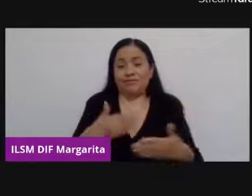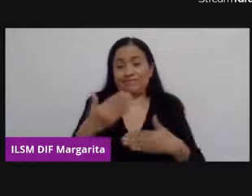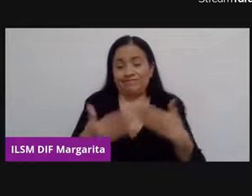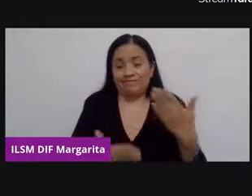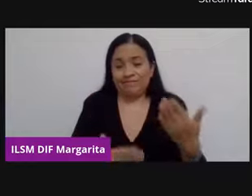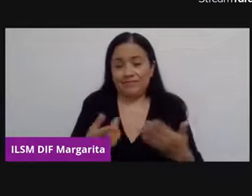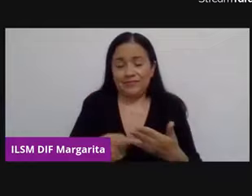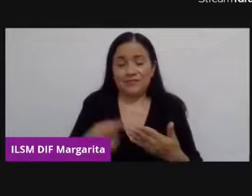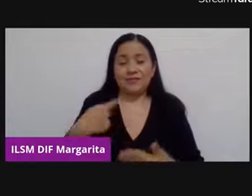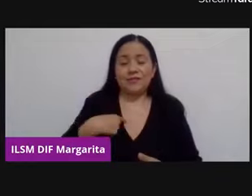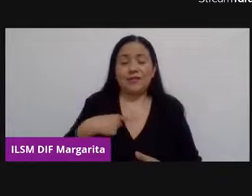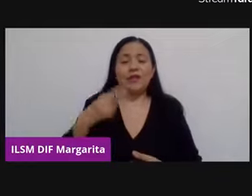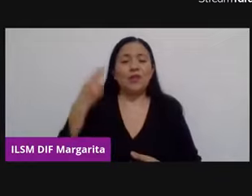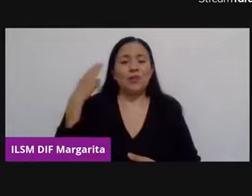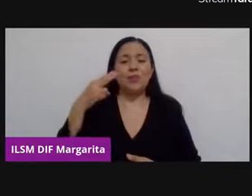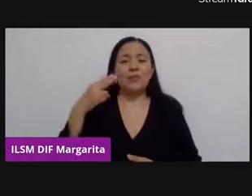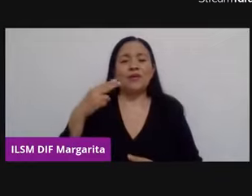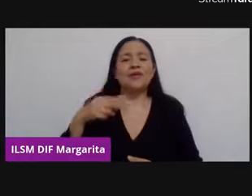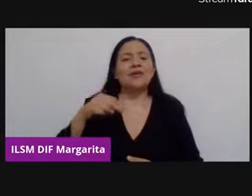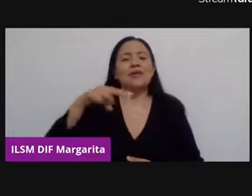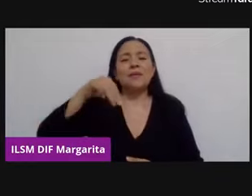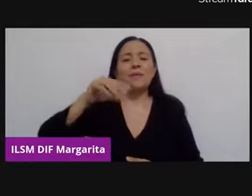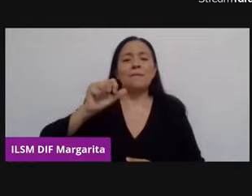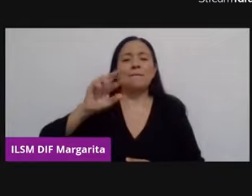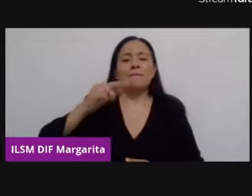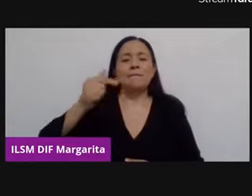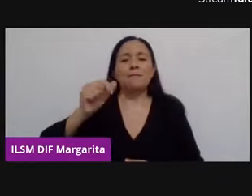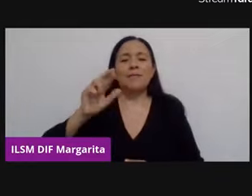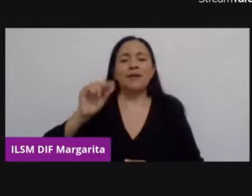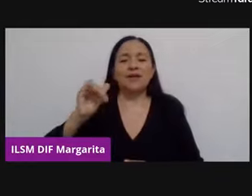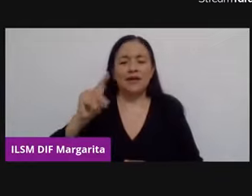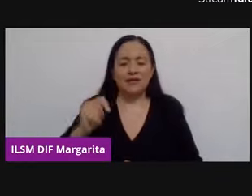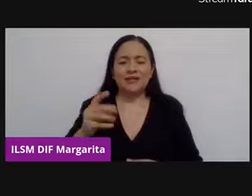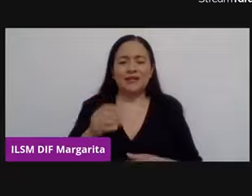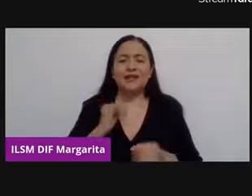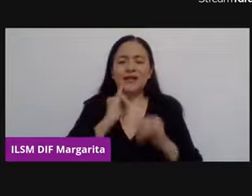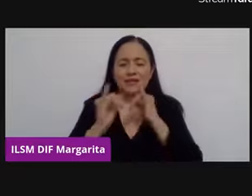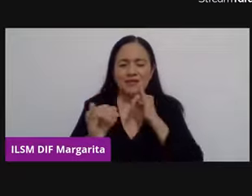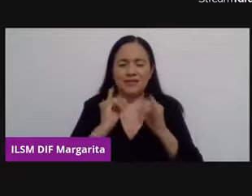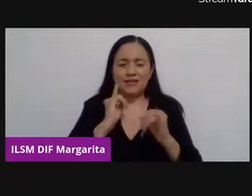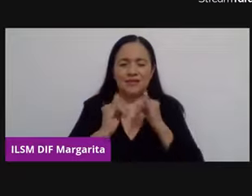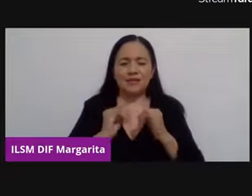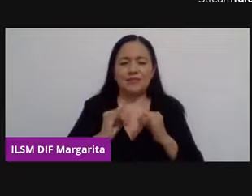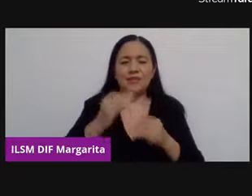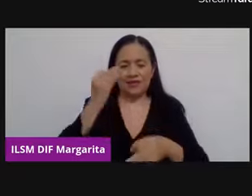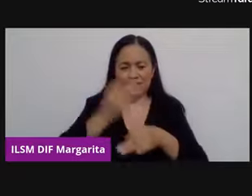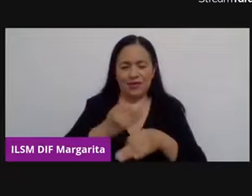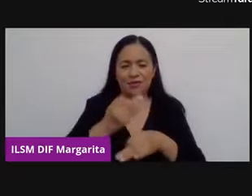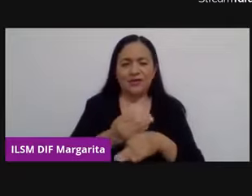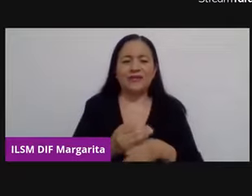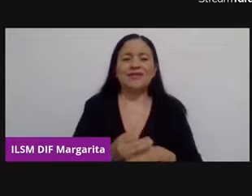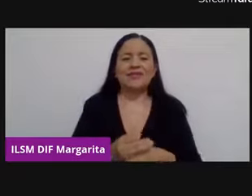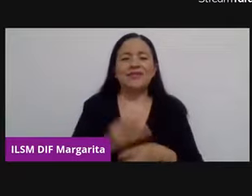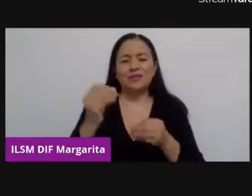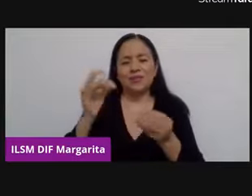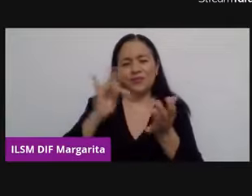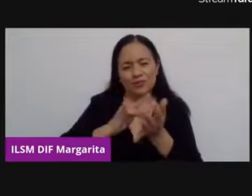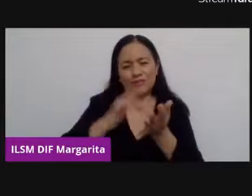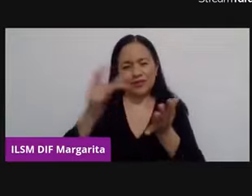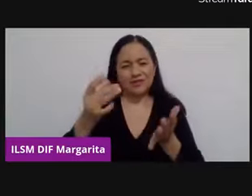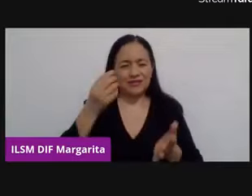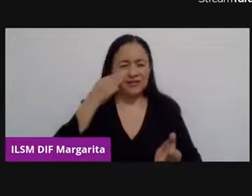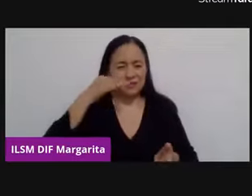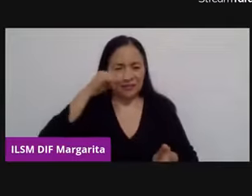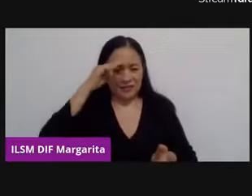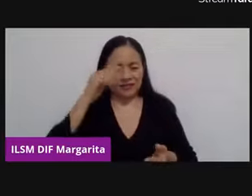nombres, Margarita Marina Franco Martínez en el primer bloque interpretando en lengua de señas mexicana. Muchísimas gracias, Margarita.